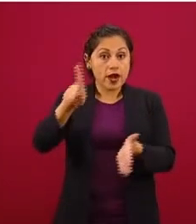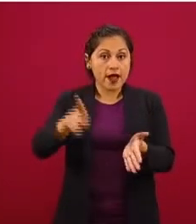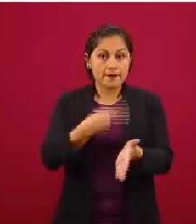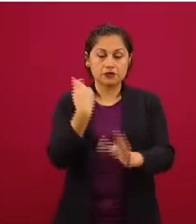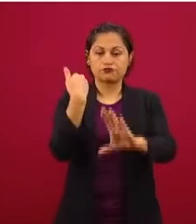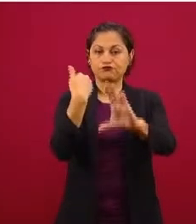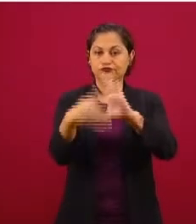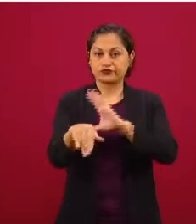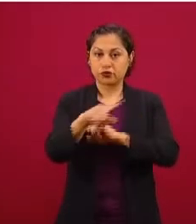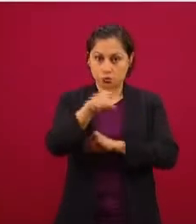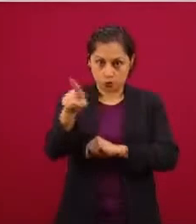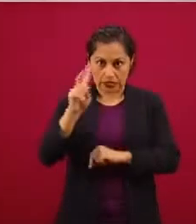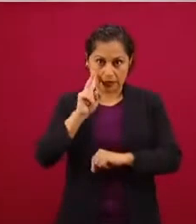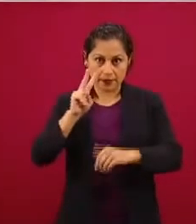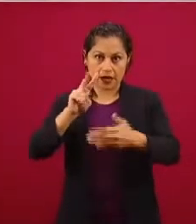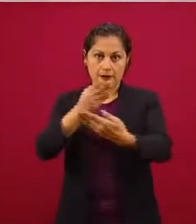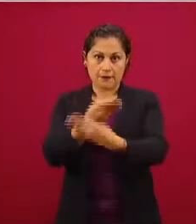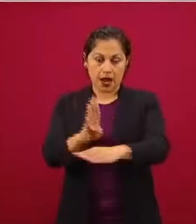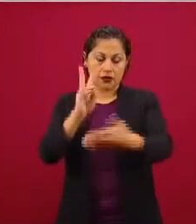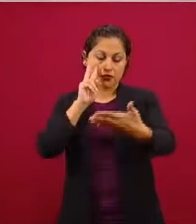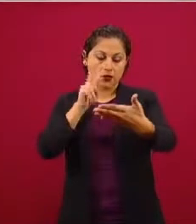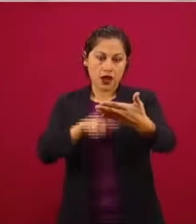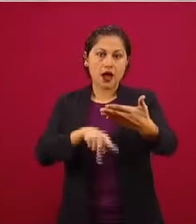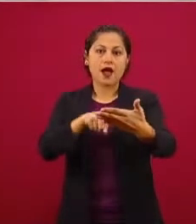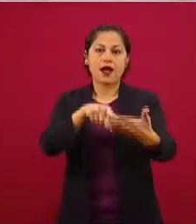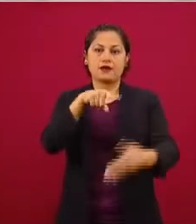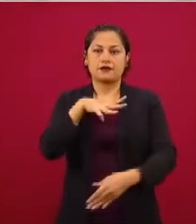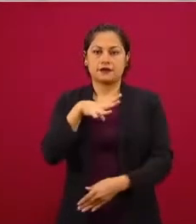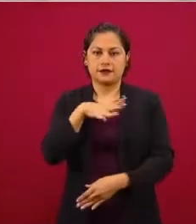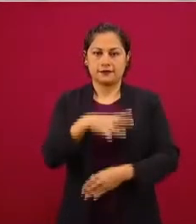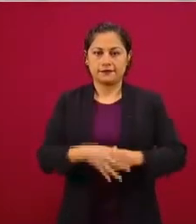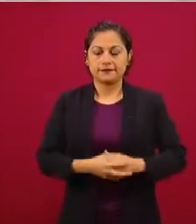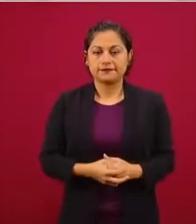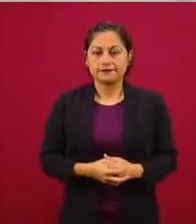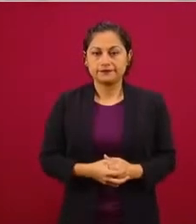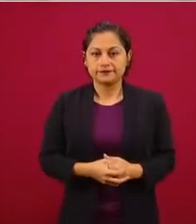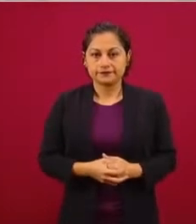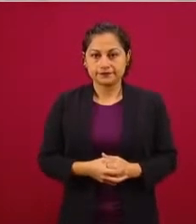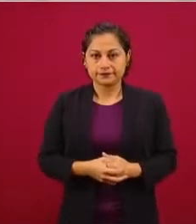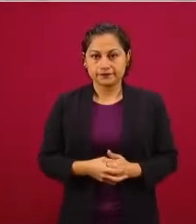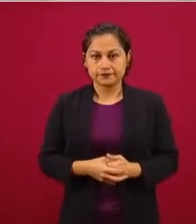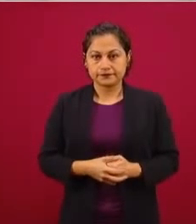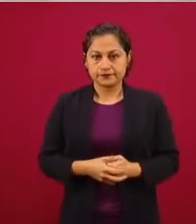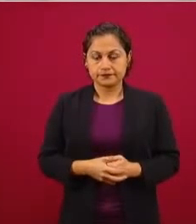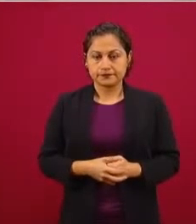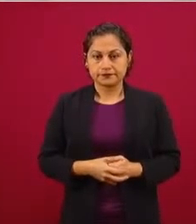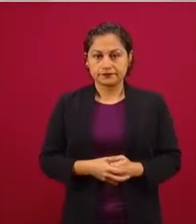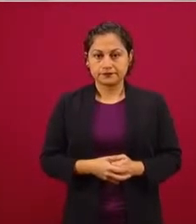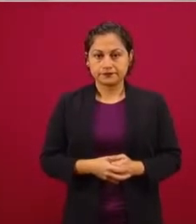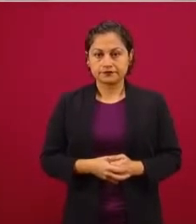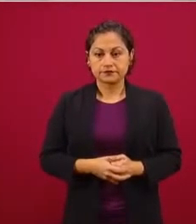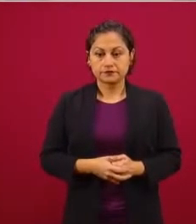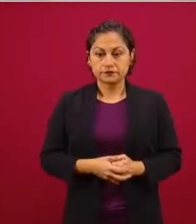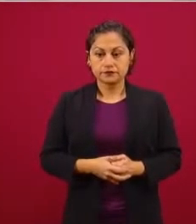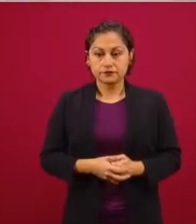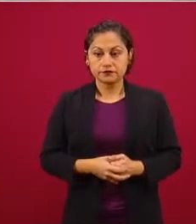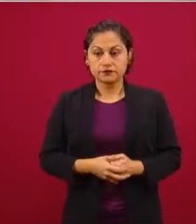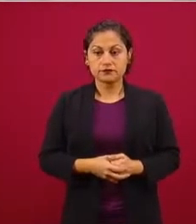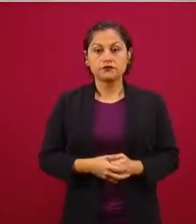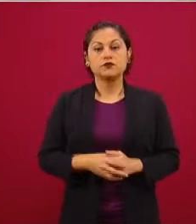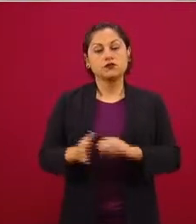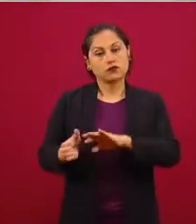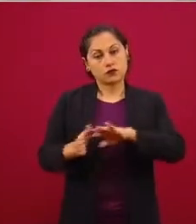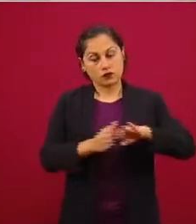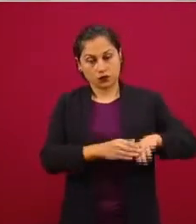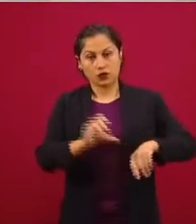identificar con ese monto. Adelante. Lo que vamos a entregar a través de los operativos